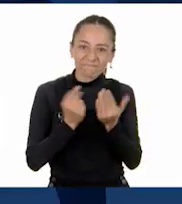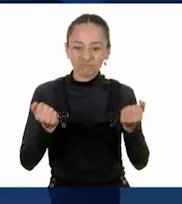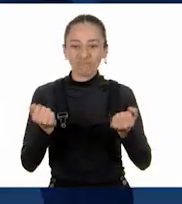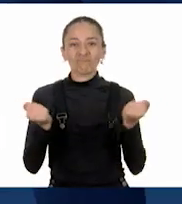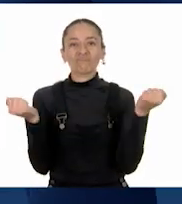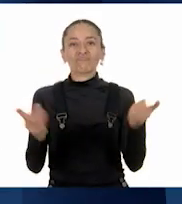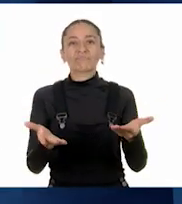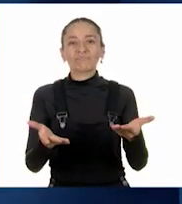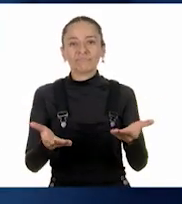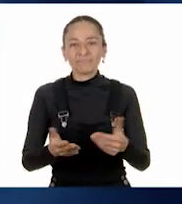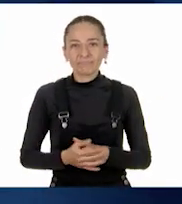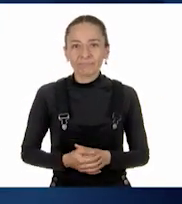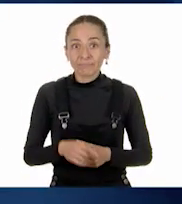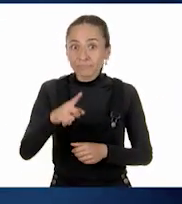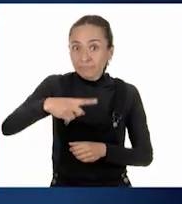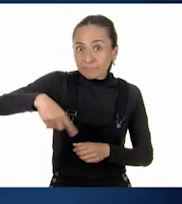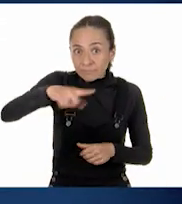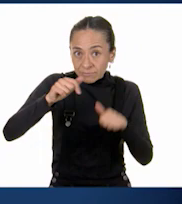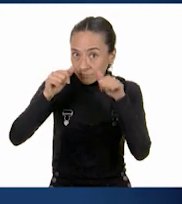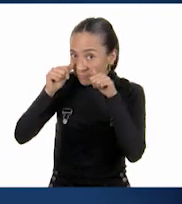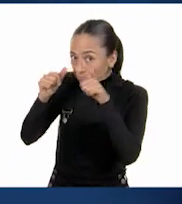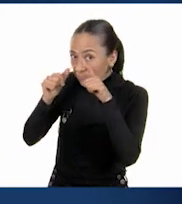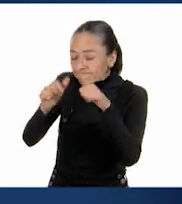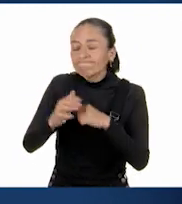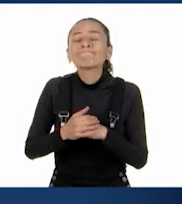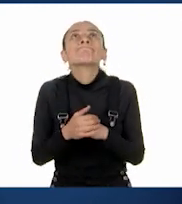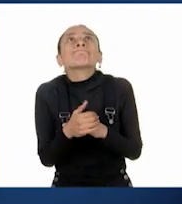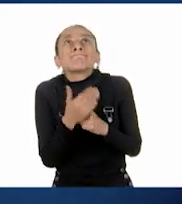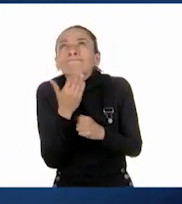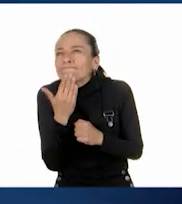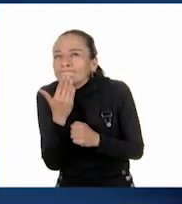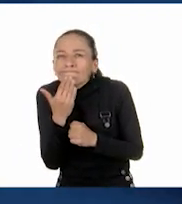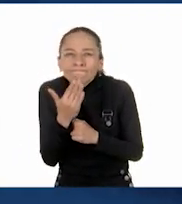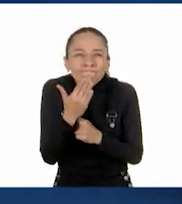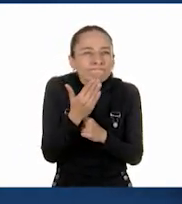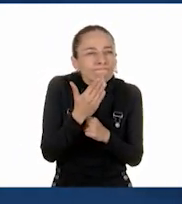Muy bien. A ver, pongan atención. bien. Tan, tan.